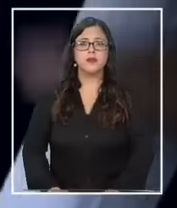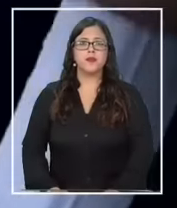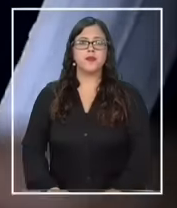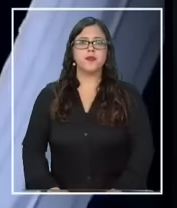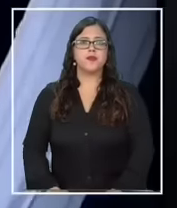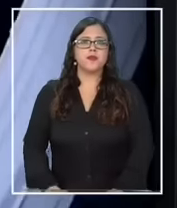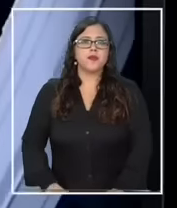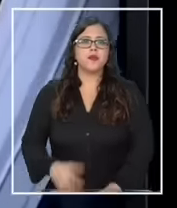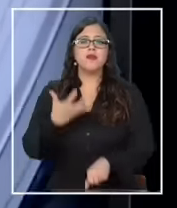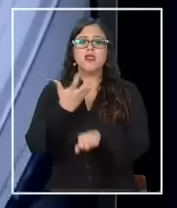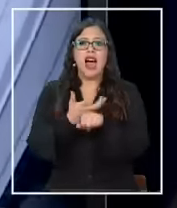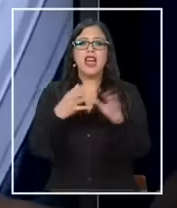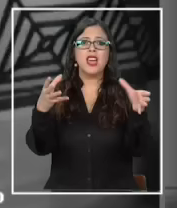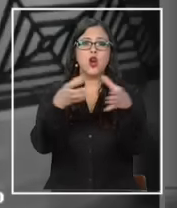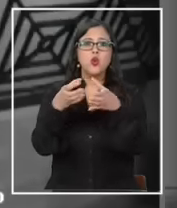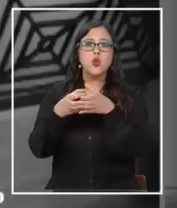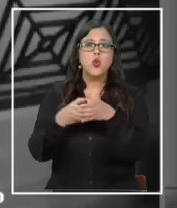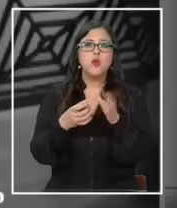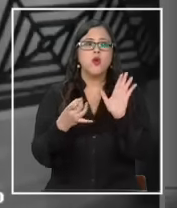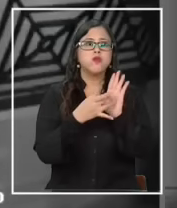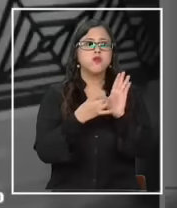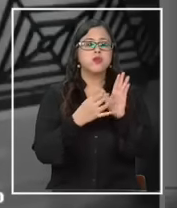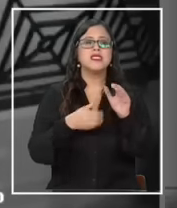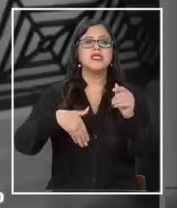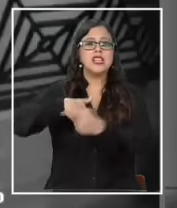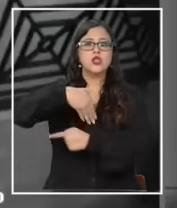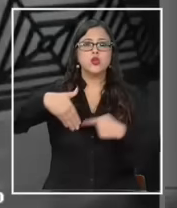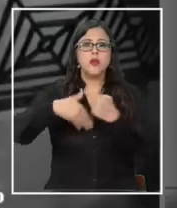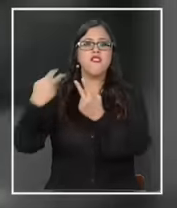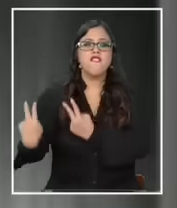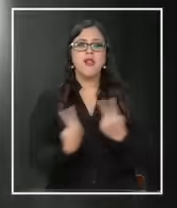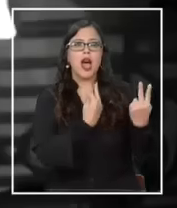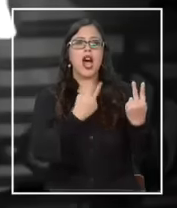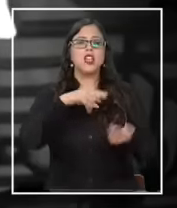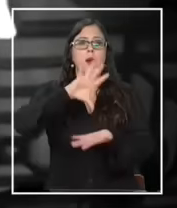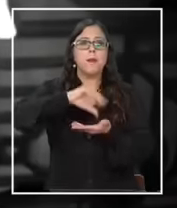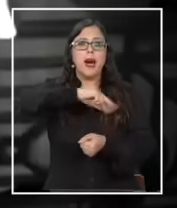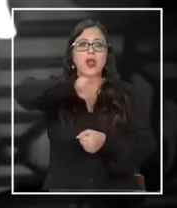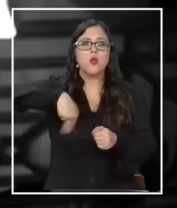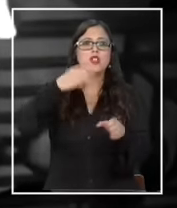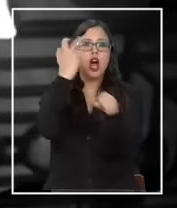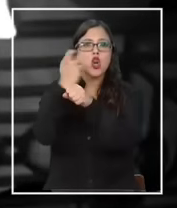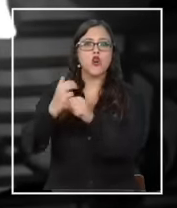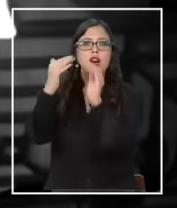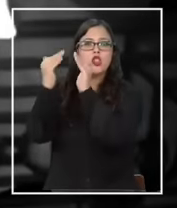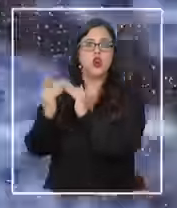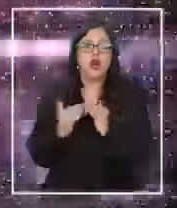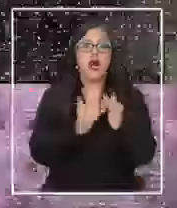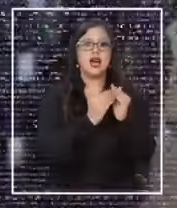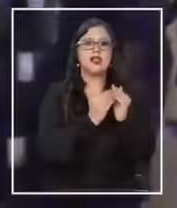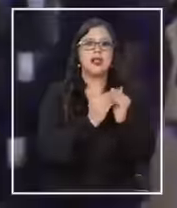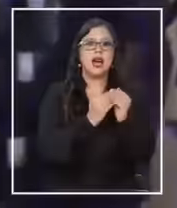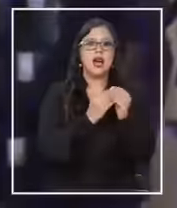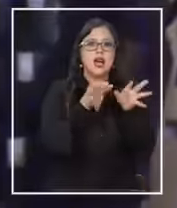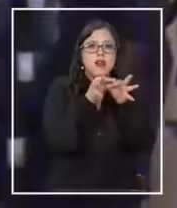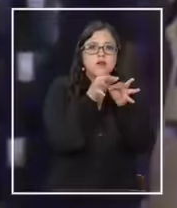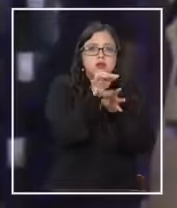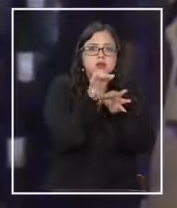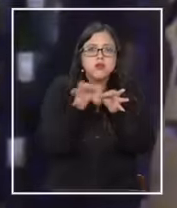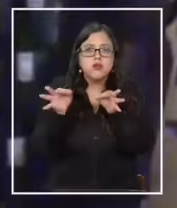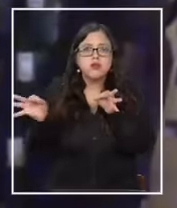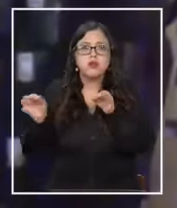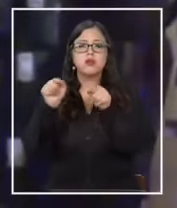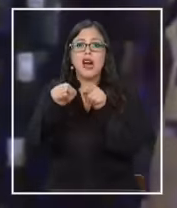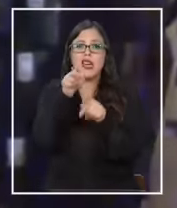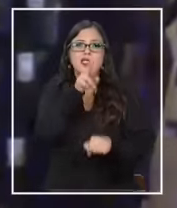Existe una organización internacional de Sudamérica viajando por nuestro país robando casas de pueblo en pueblo. Es el titular